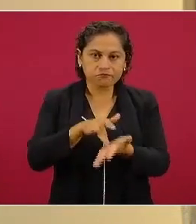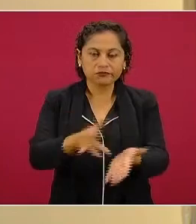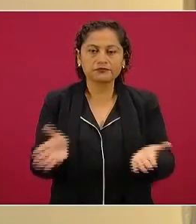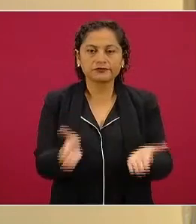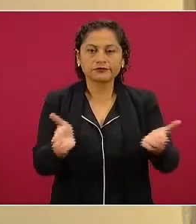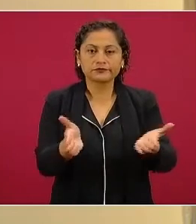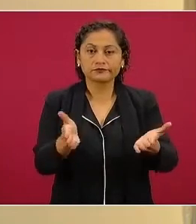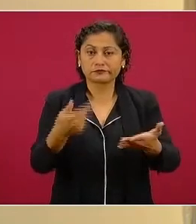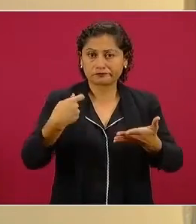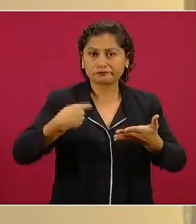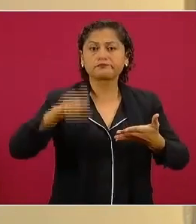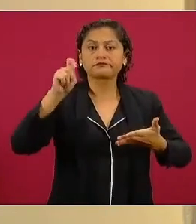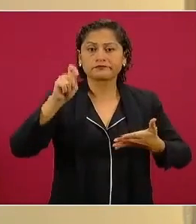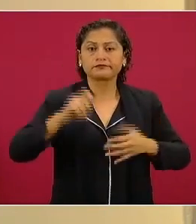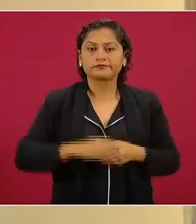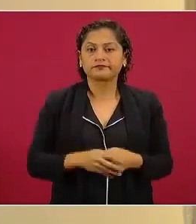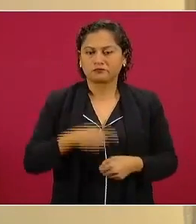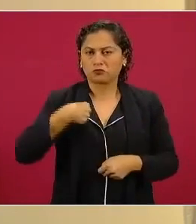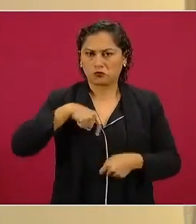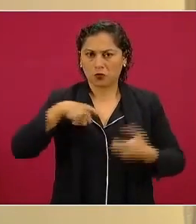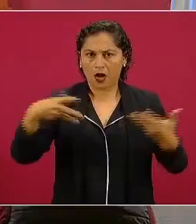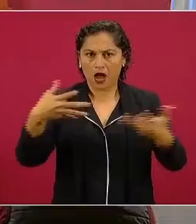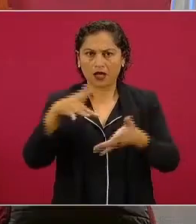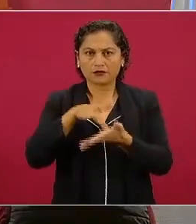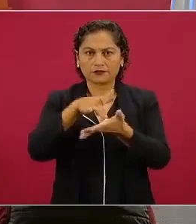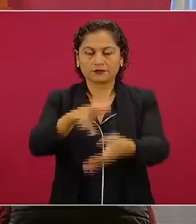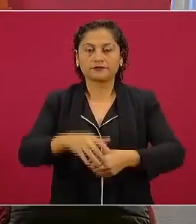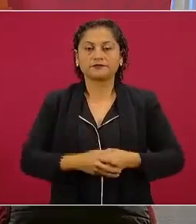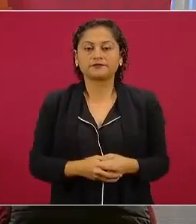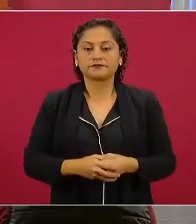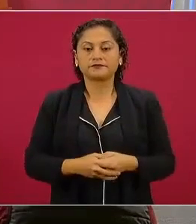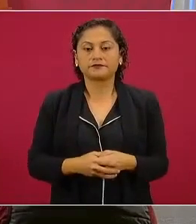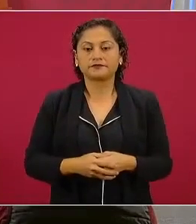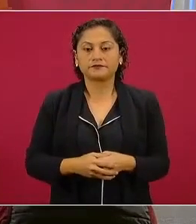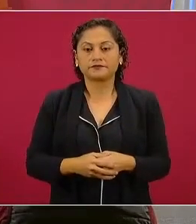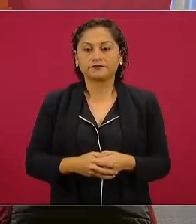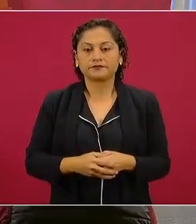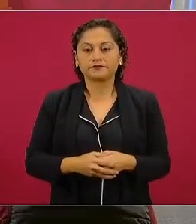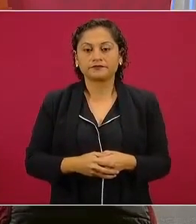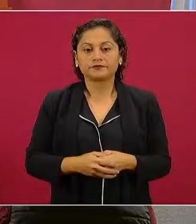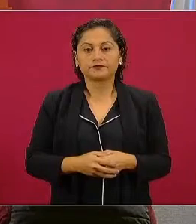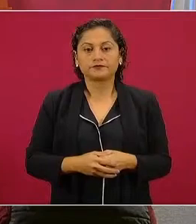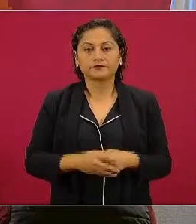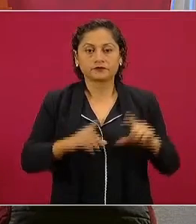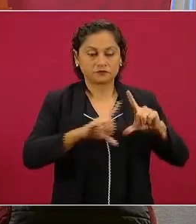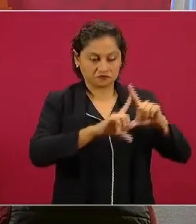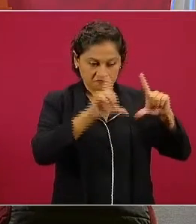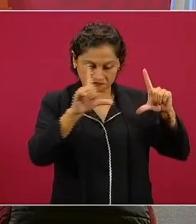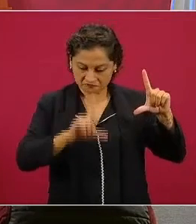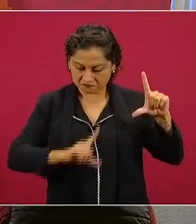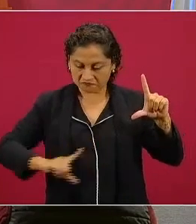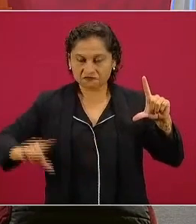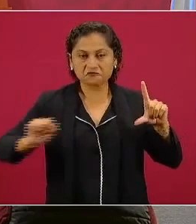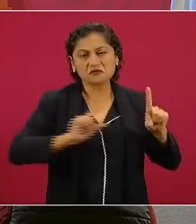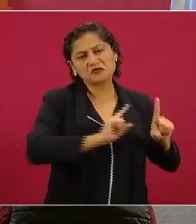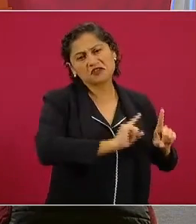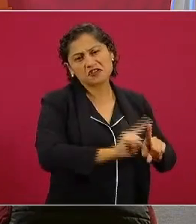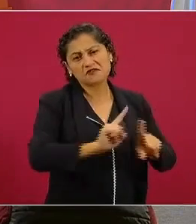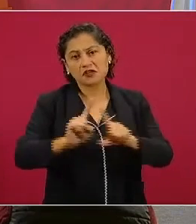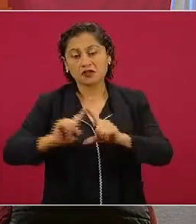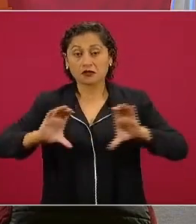lo hemos hecho, en todas las comunidades se está apoyando,